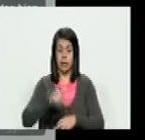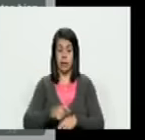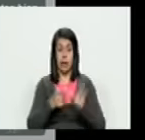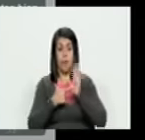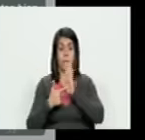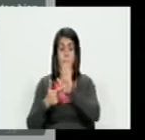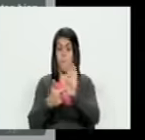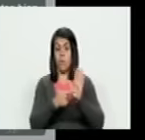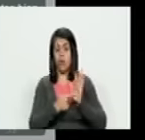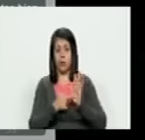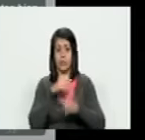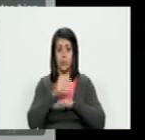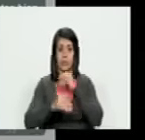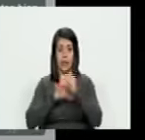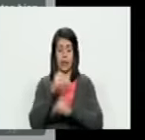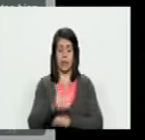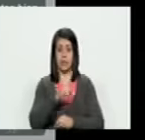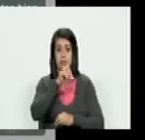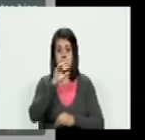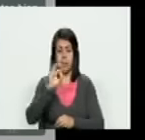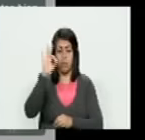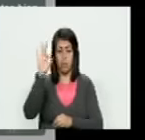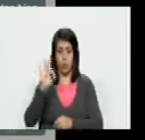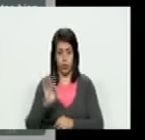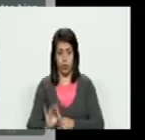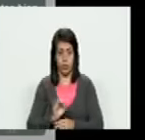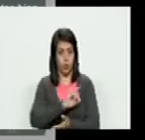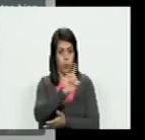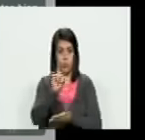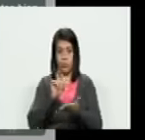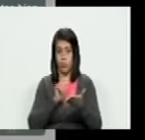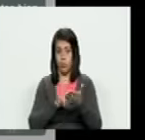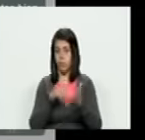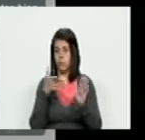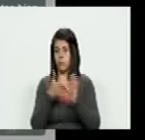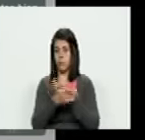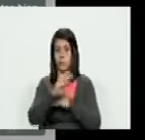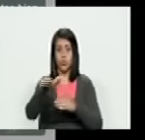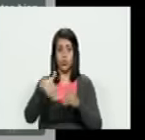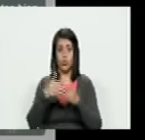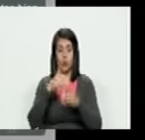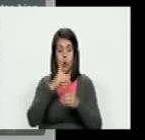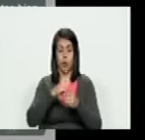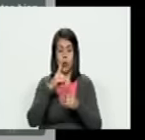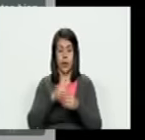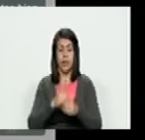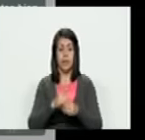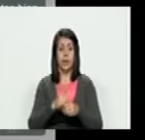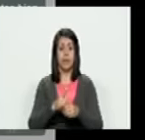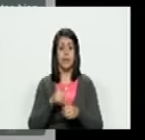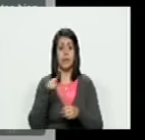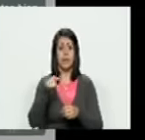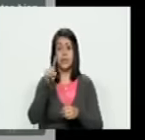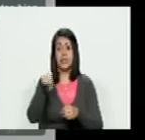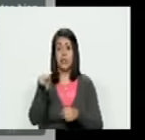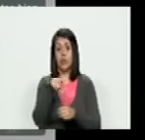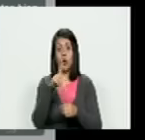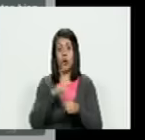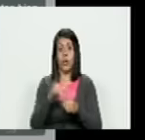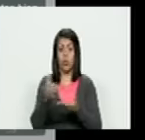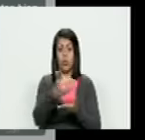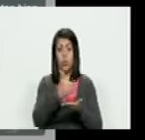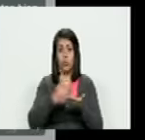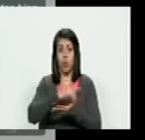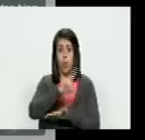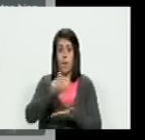muestra sea 100% completa se tienen que recoger todos los datos y mismo dice si no se recogen los datos